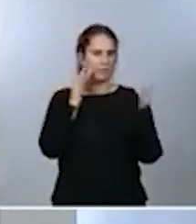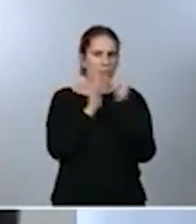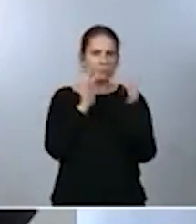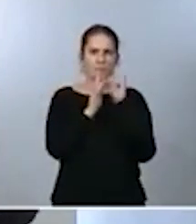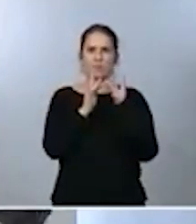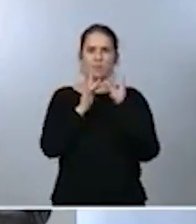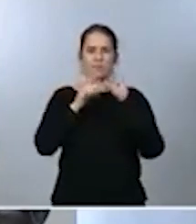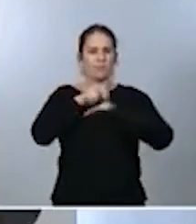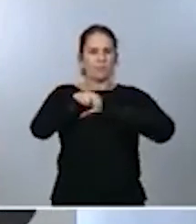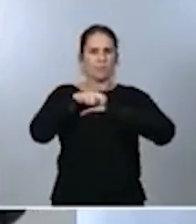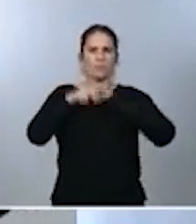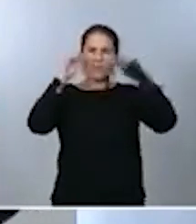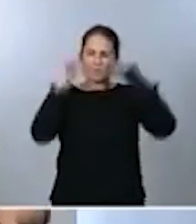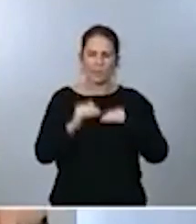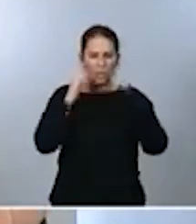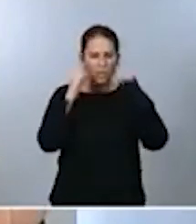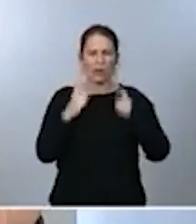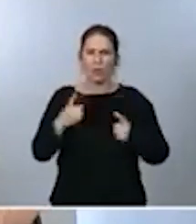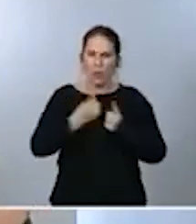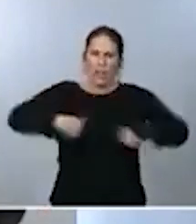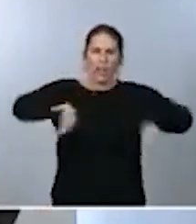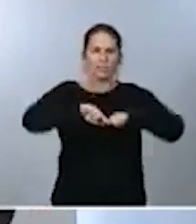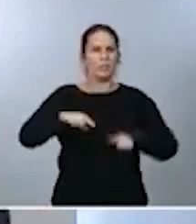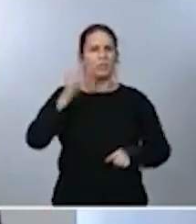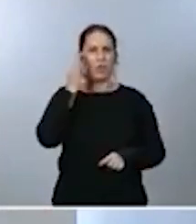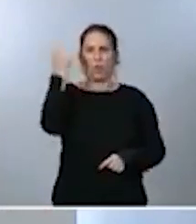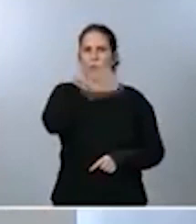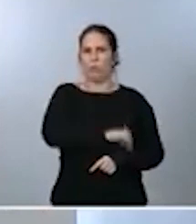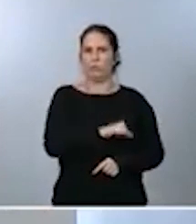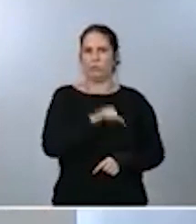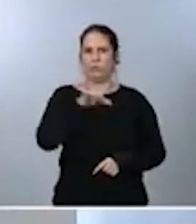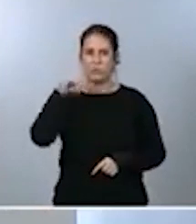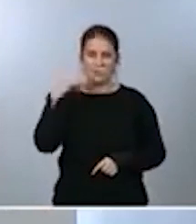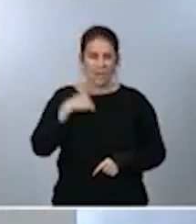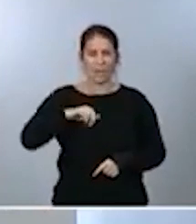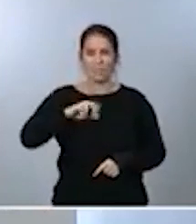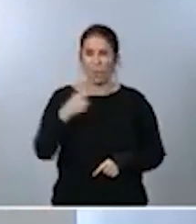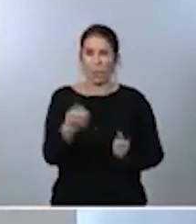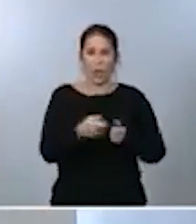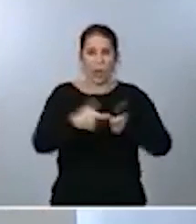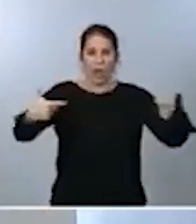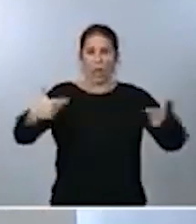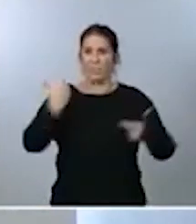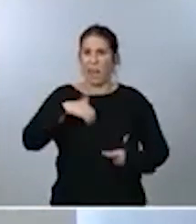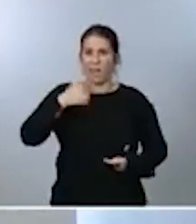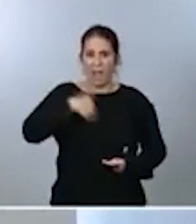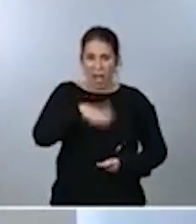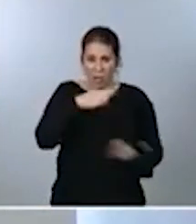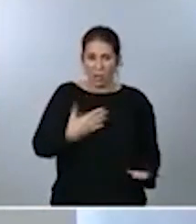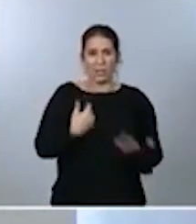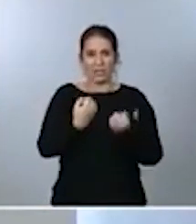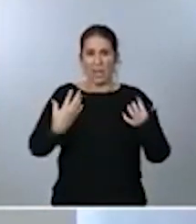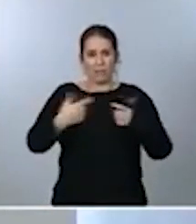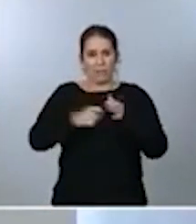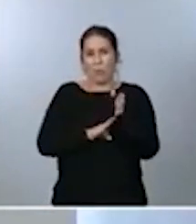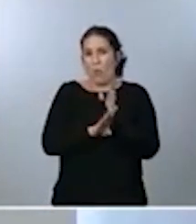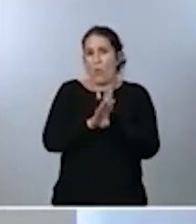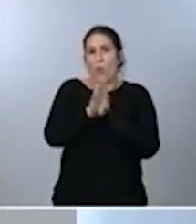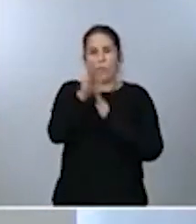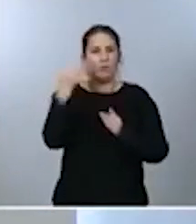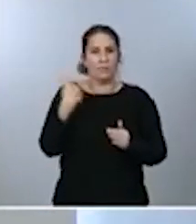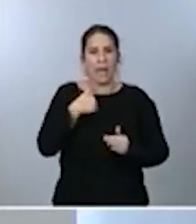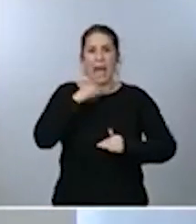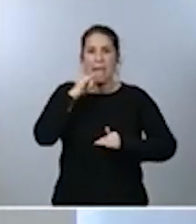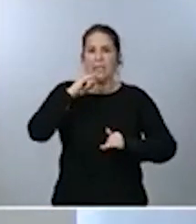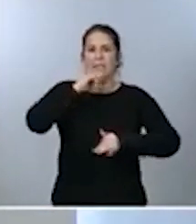todas y de todos, concienciándonos de que tenemos ya una segunda ola y que el virus circula entre nosotros. Y hoy es muy importante, por